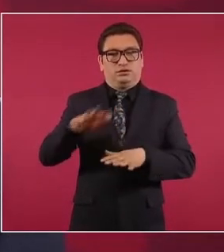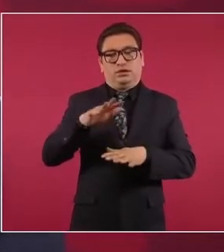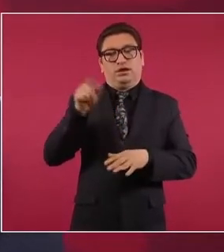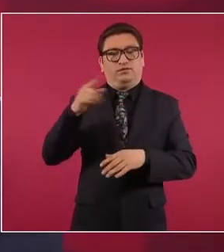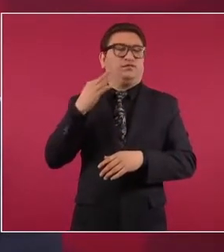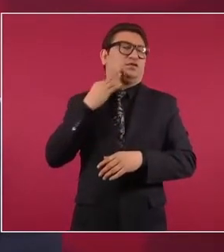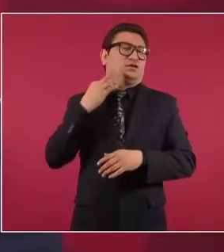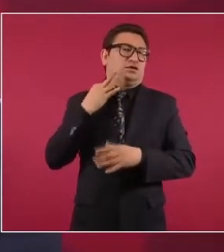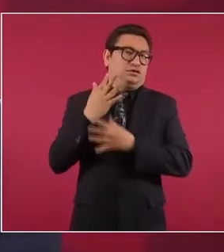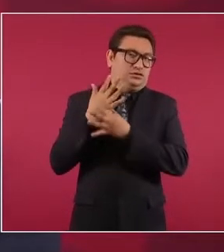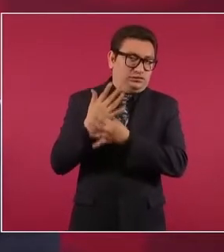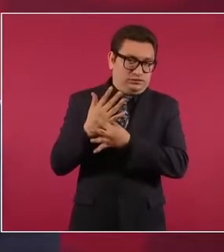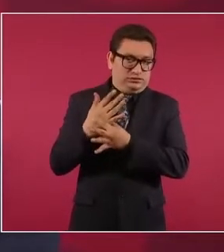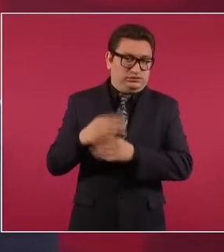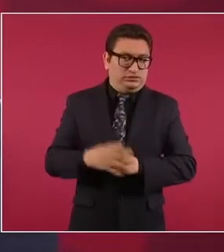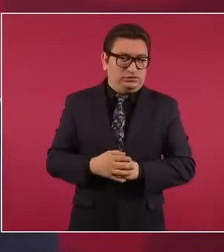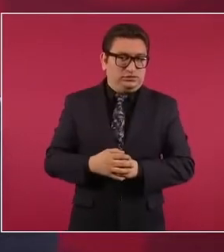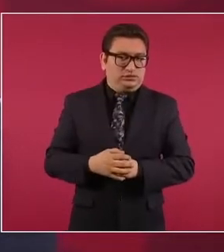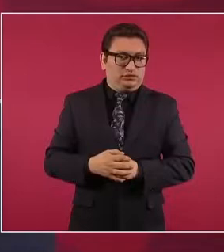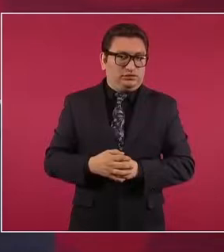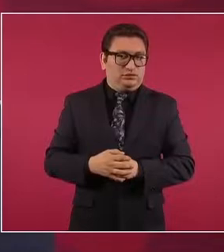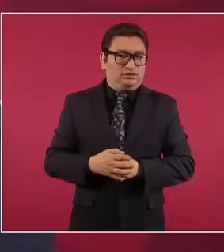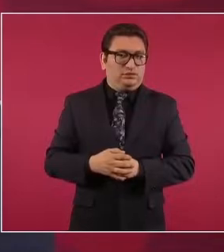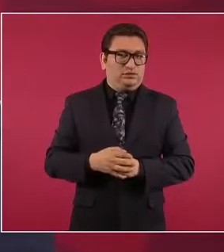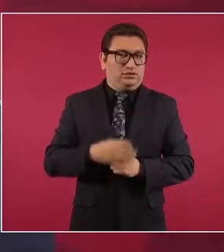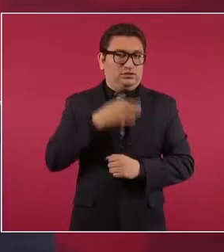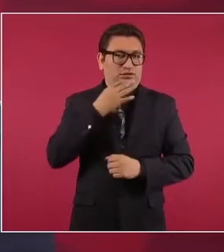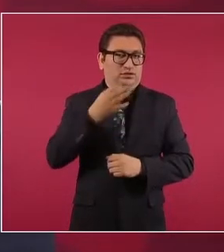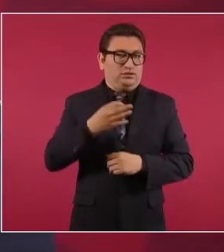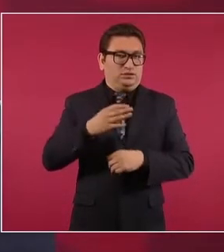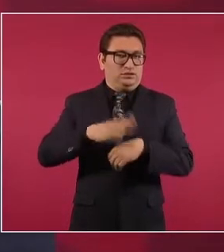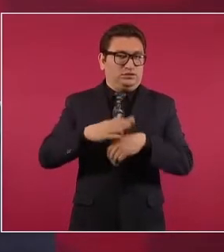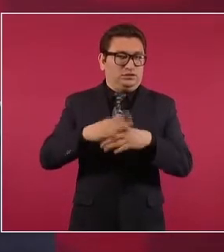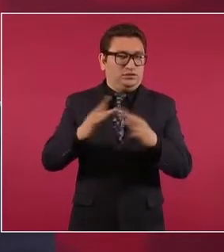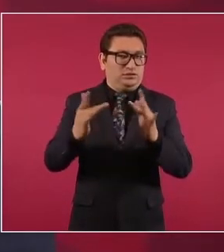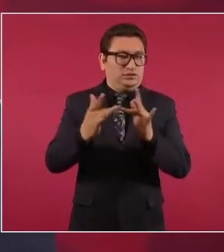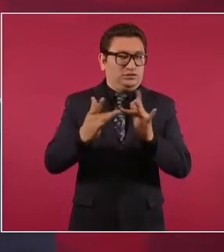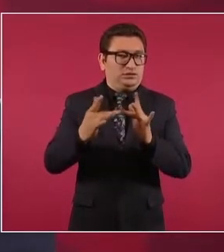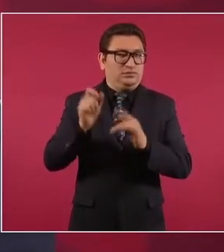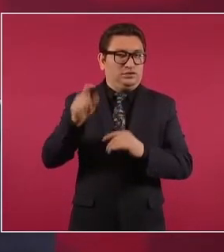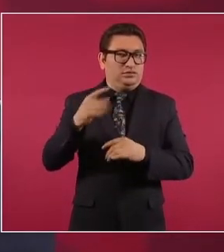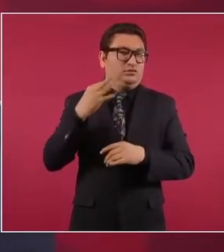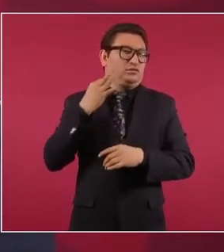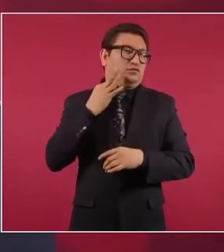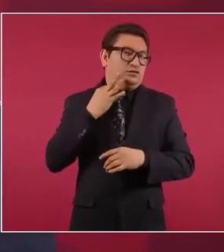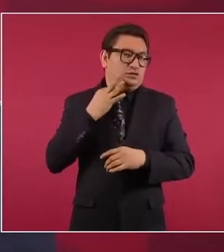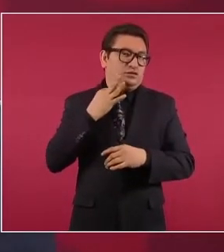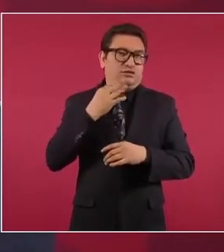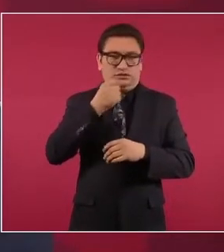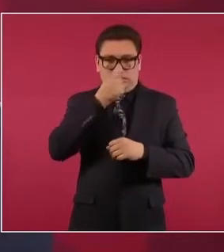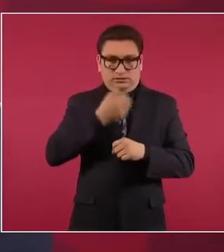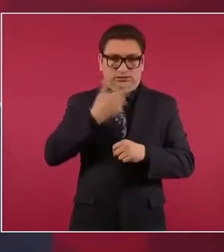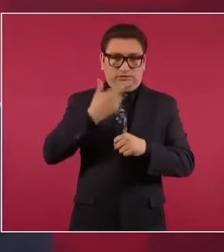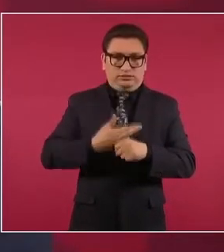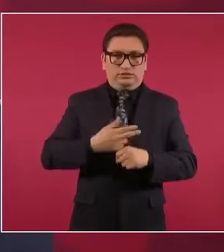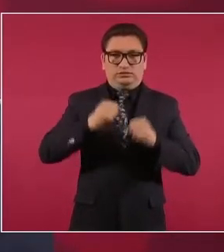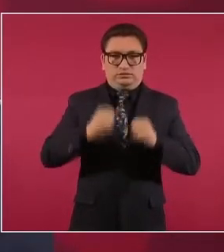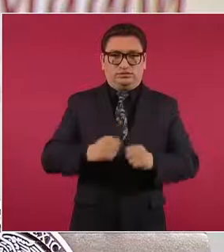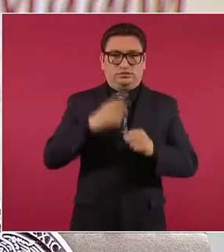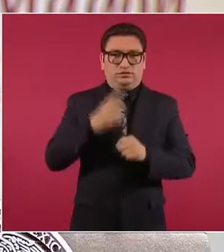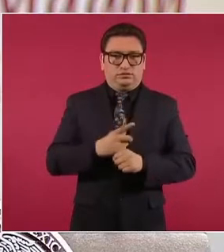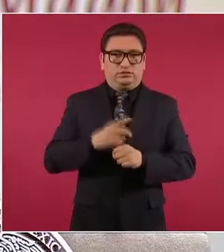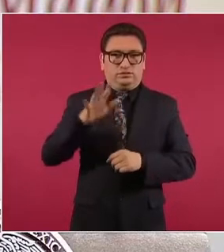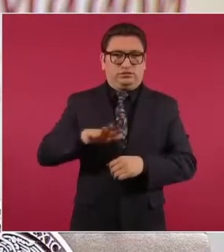fiscalía, decir que desde el primer momento se estuvo en contacto tanto con la fiscalía como con la Secretaría de Seguridad